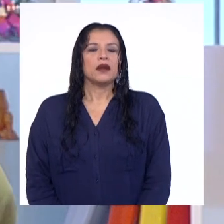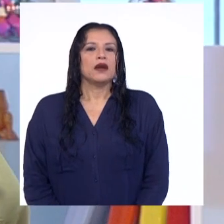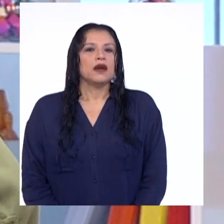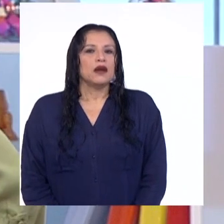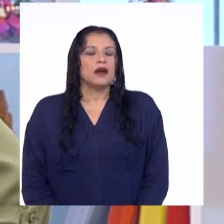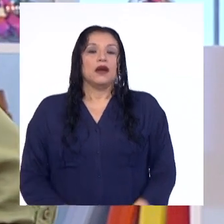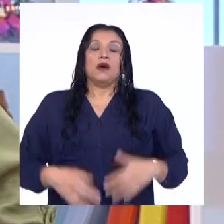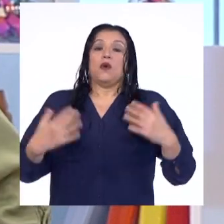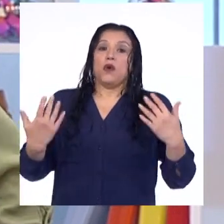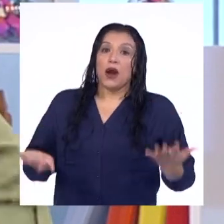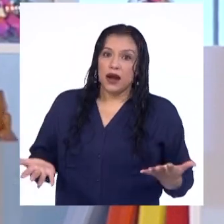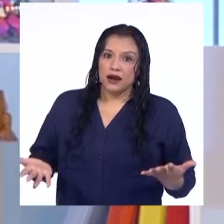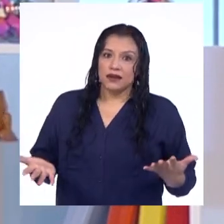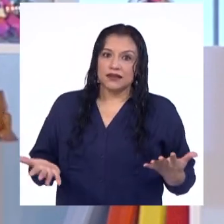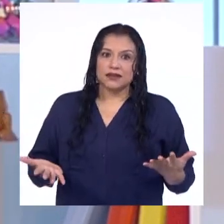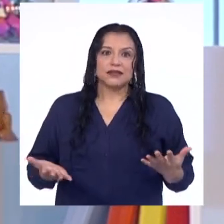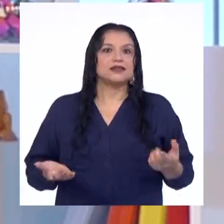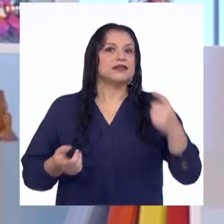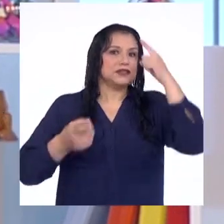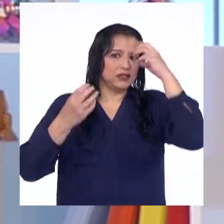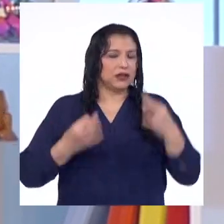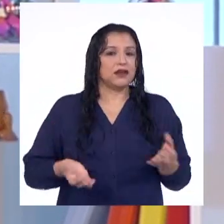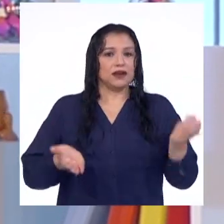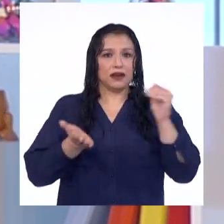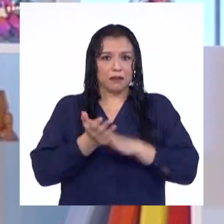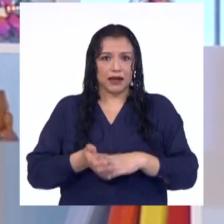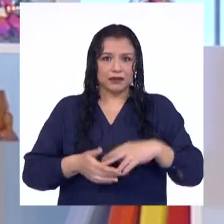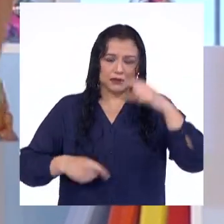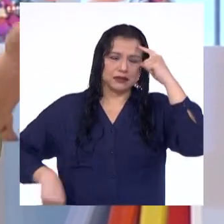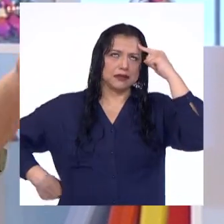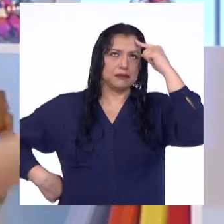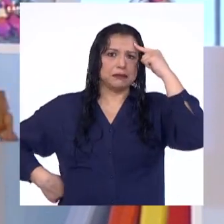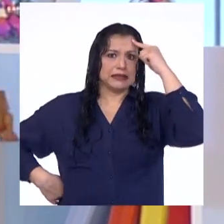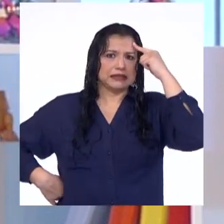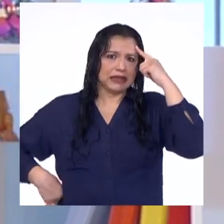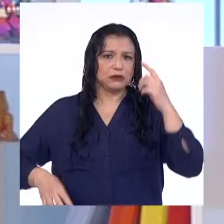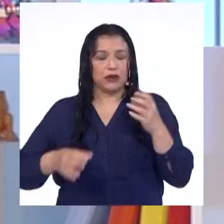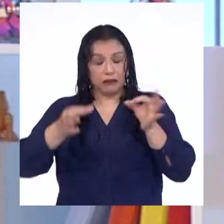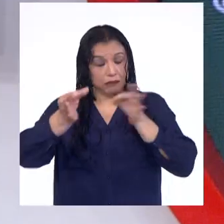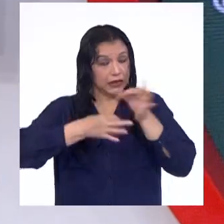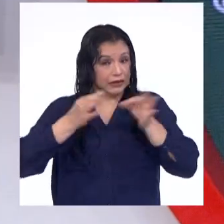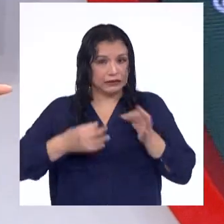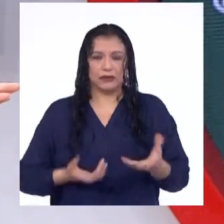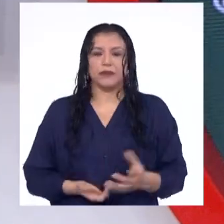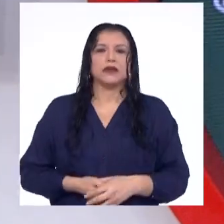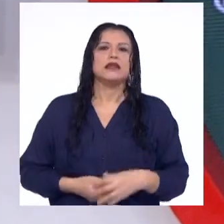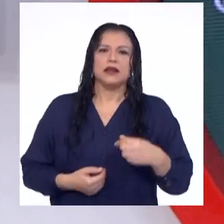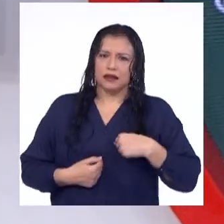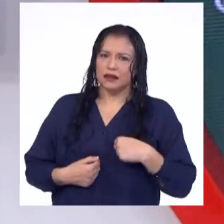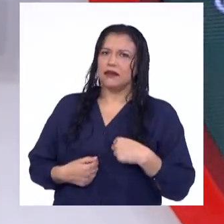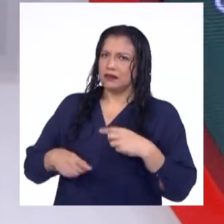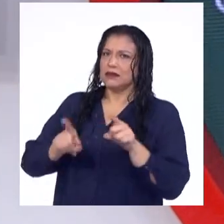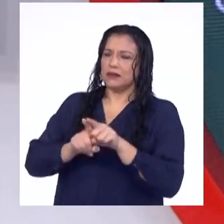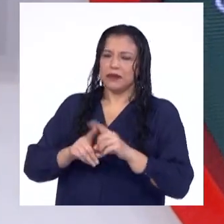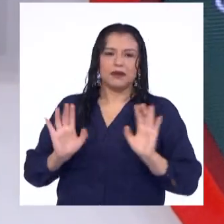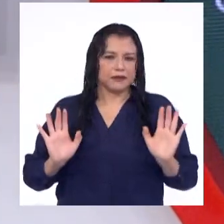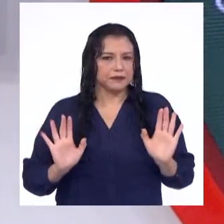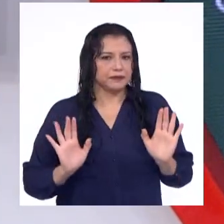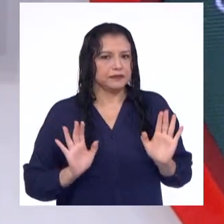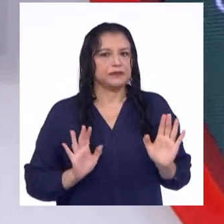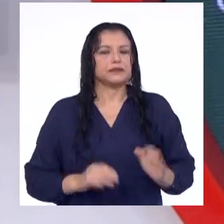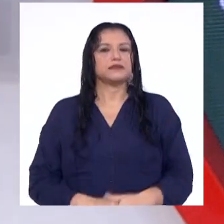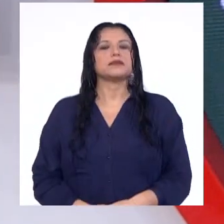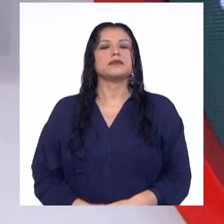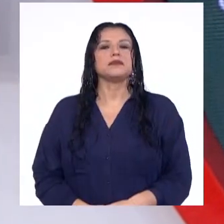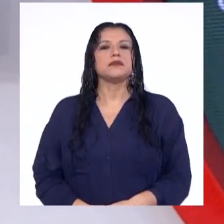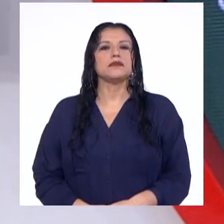Oye, Junior, yo creo que más de uno en su casa debe estar pensando en las definiciones. Yo también creo que sí, Stephanie, pero a ver, vamos a